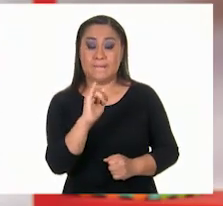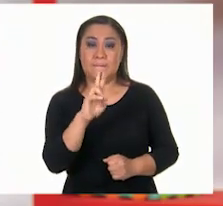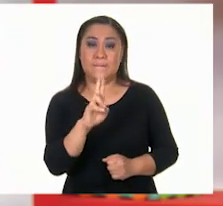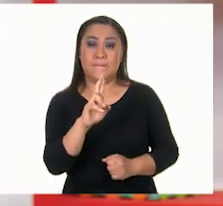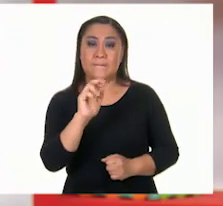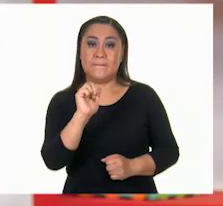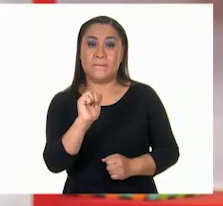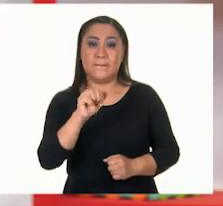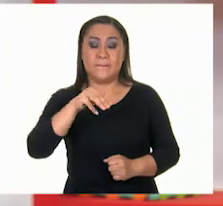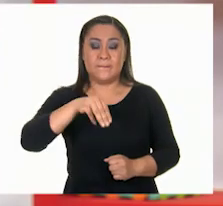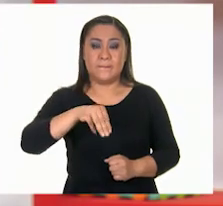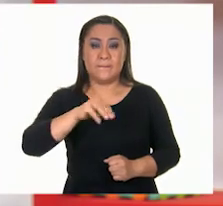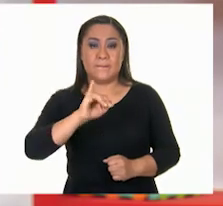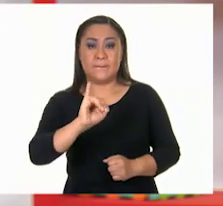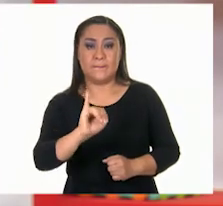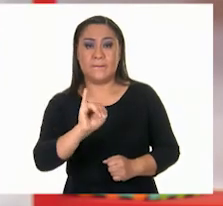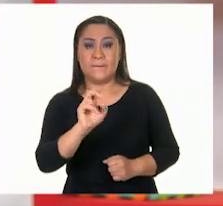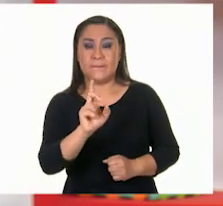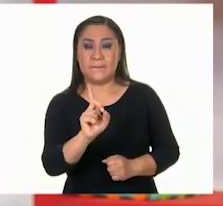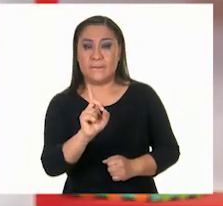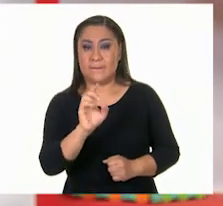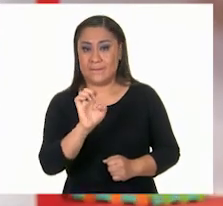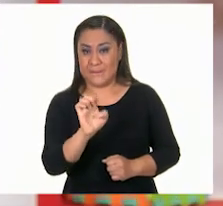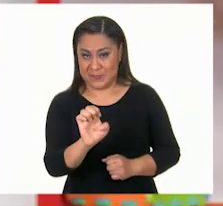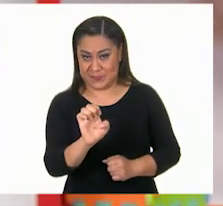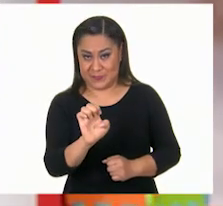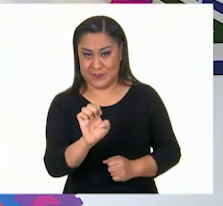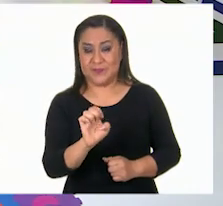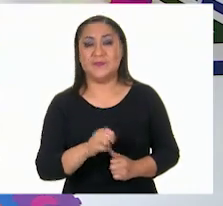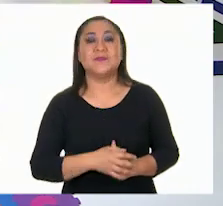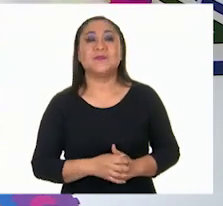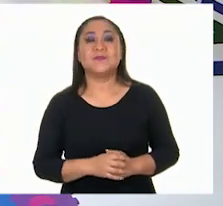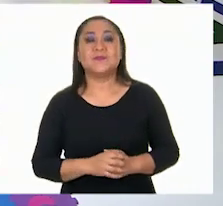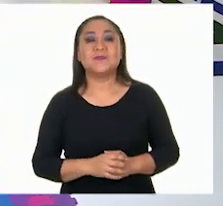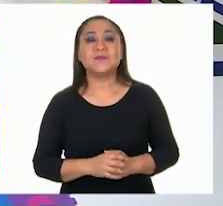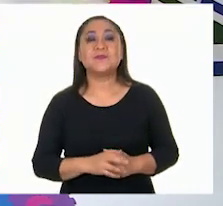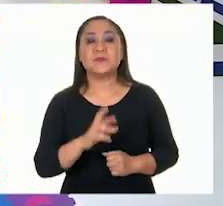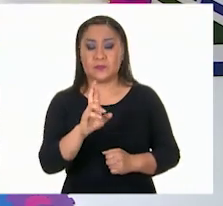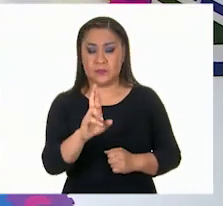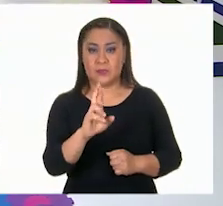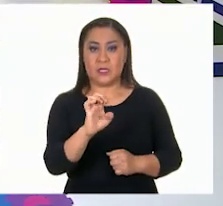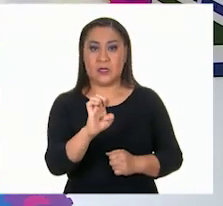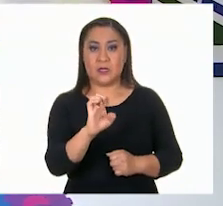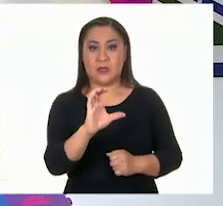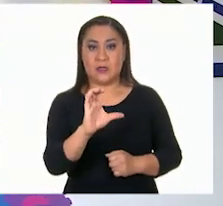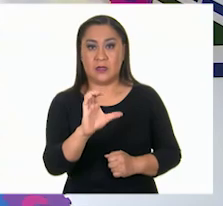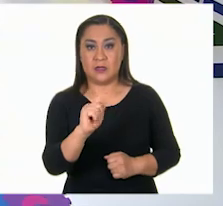Pirámide... Vamos a ver si me cabe aquí. Pirámide rectangular.